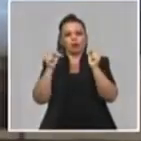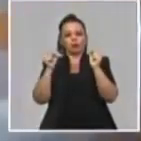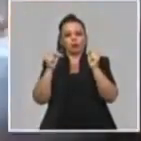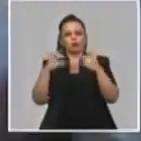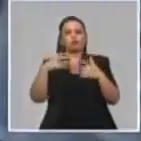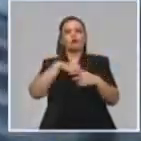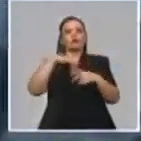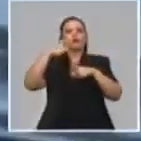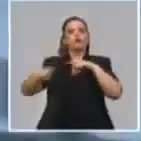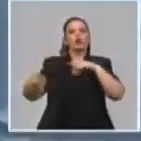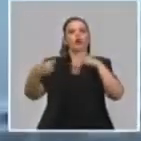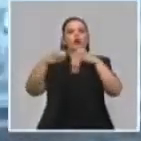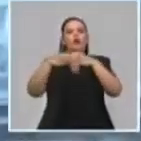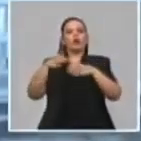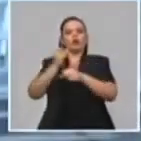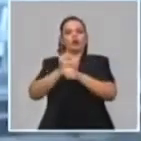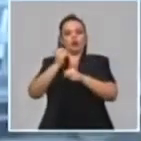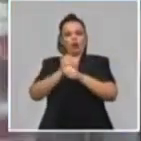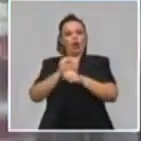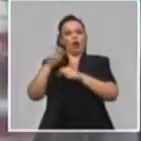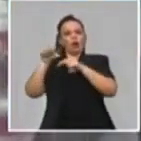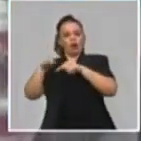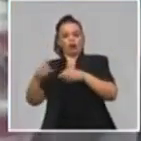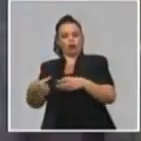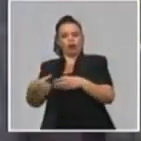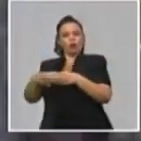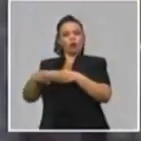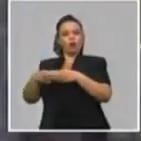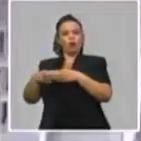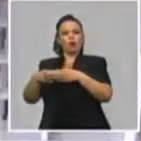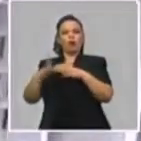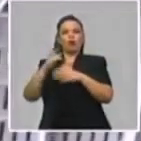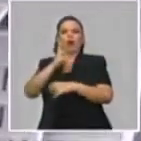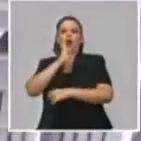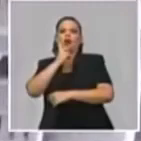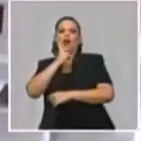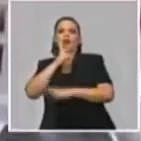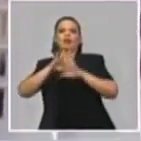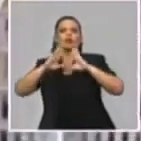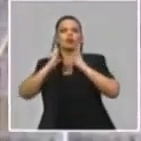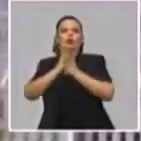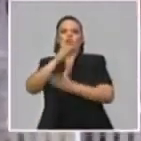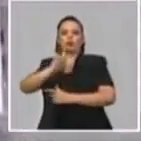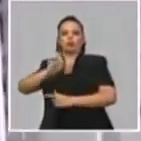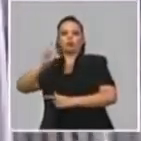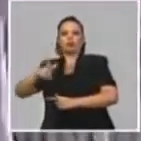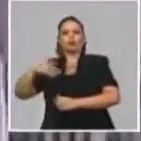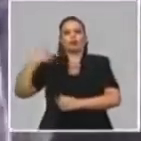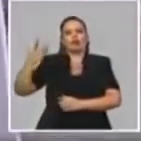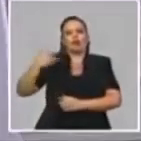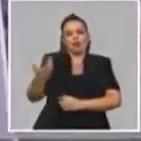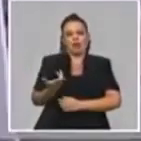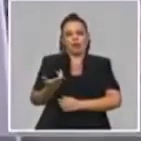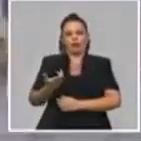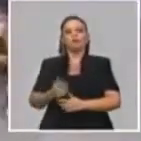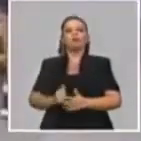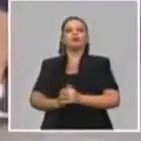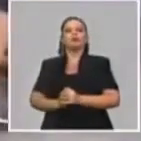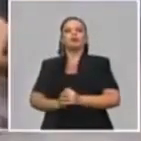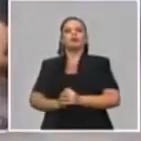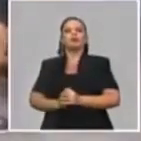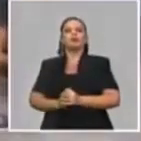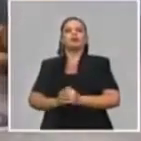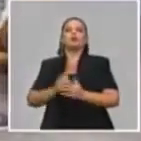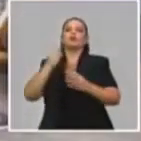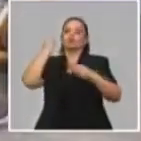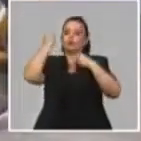de trabajo encargado de dar respuesta a cada una de las quejas que se han estado presentando. Esperamos en lo que resta